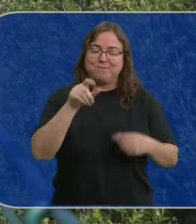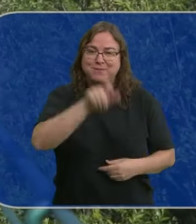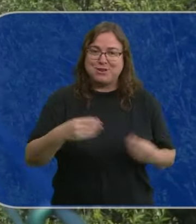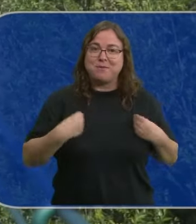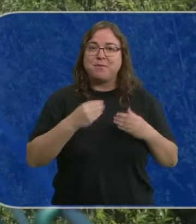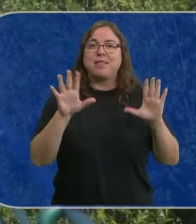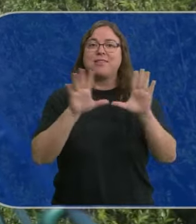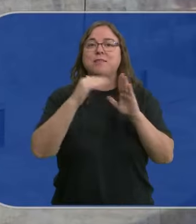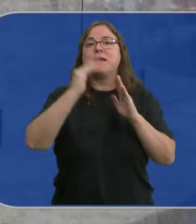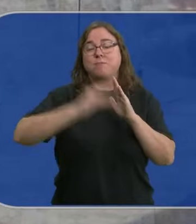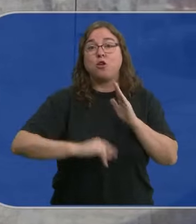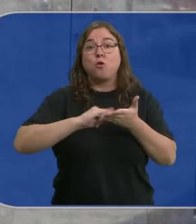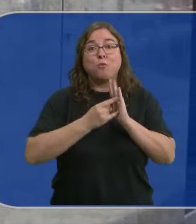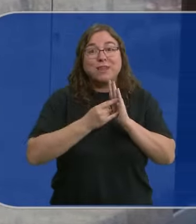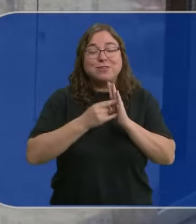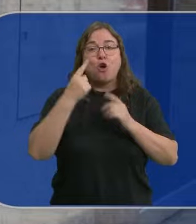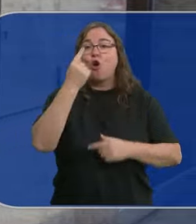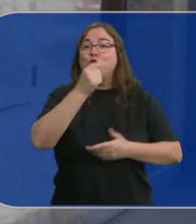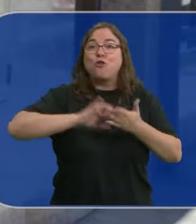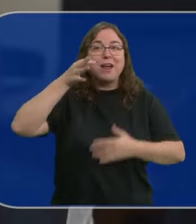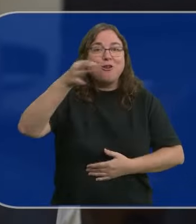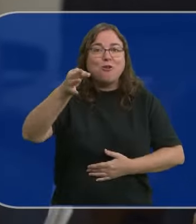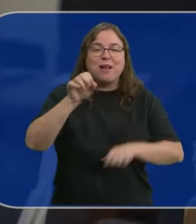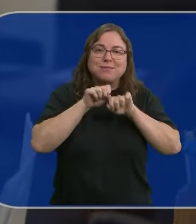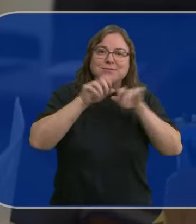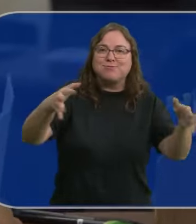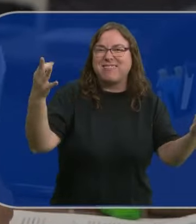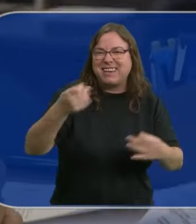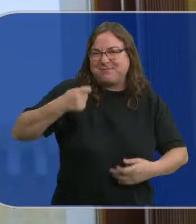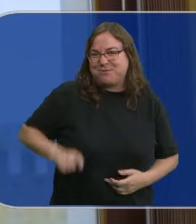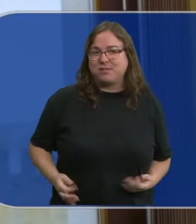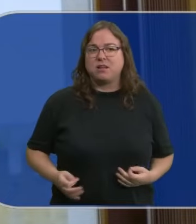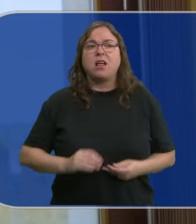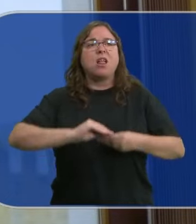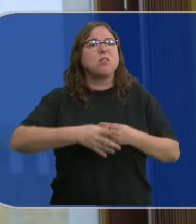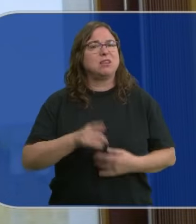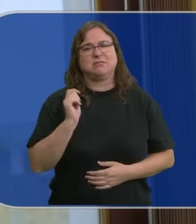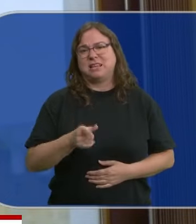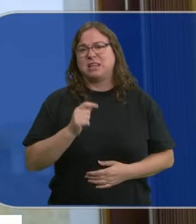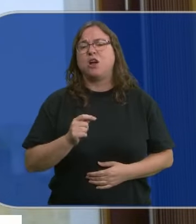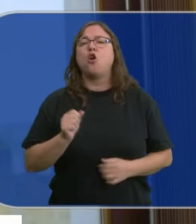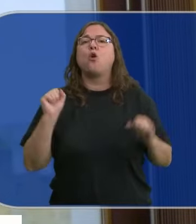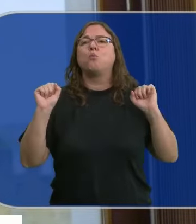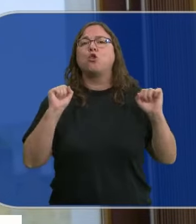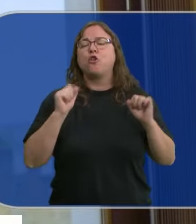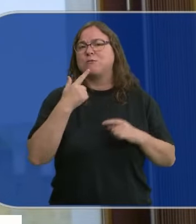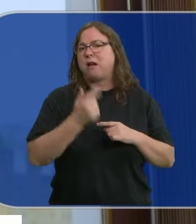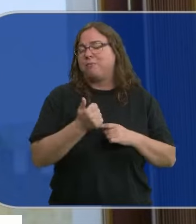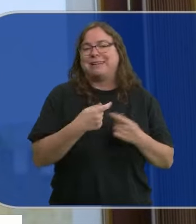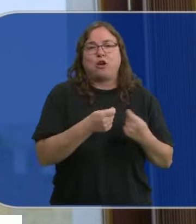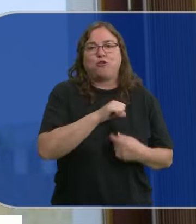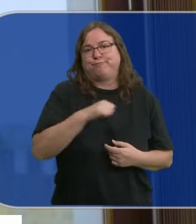El proyecto Notarios Rurales se encarga de dar a conocer la labor de estos profesionales. La documentación más normal del Burgos de Osma son negocios entre particulares.